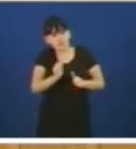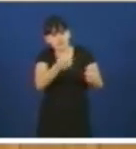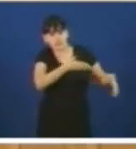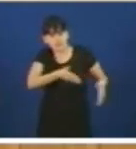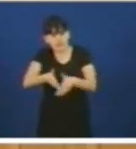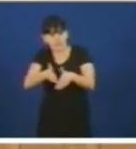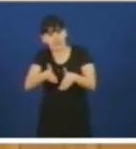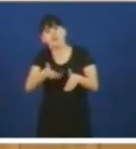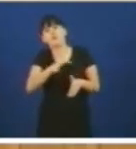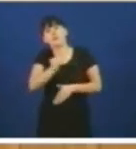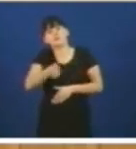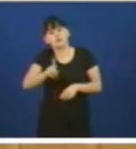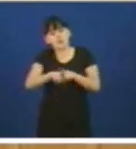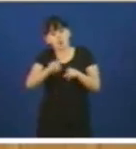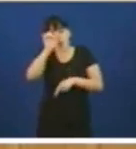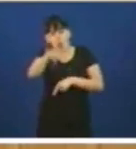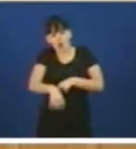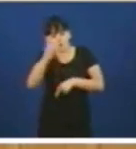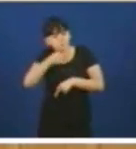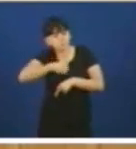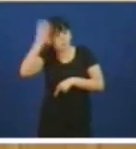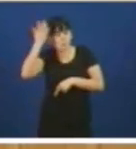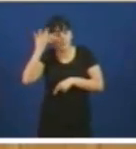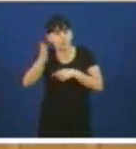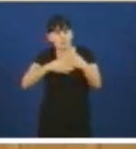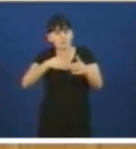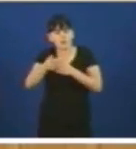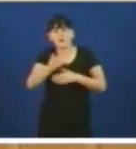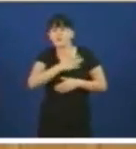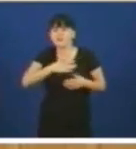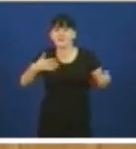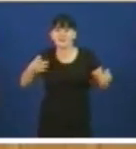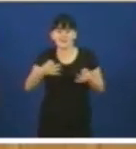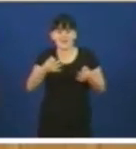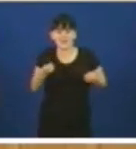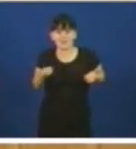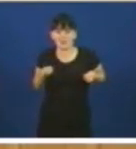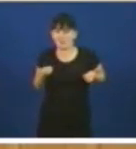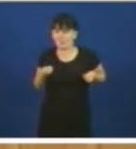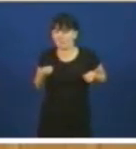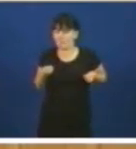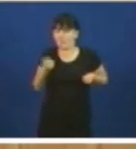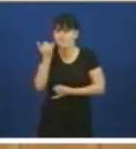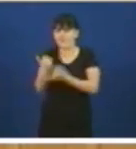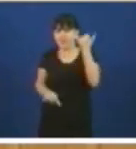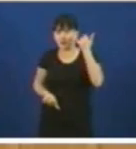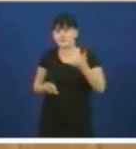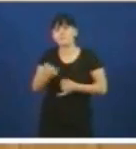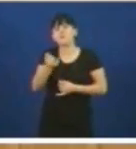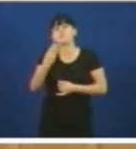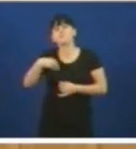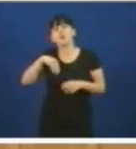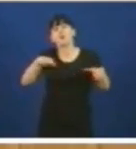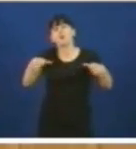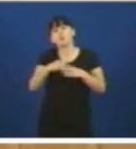iniciativas como a que hoxe nos ocupa donde o único que pretenden é comprometer ao goberno do Partido Popular a que faga de inmediato